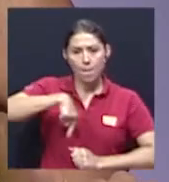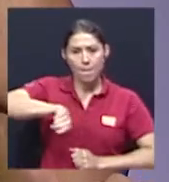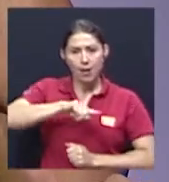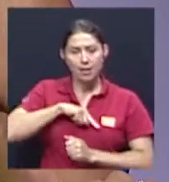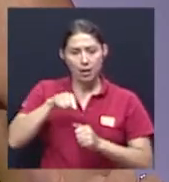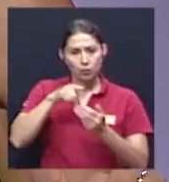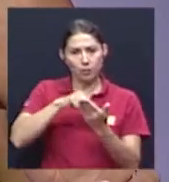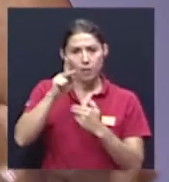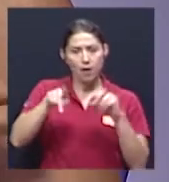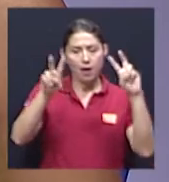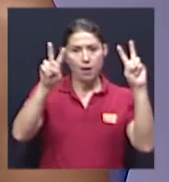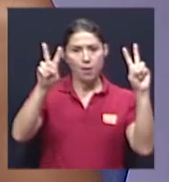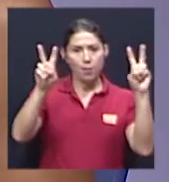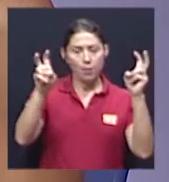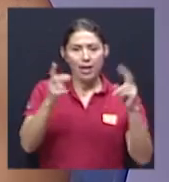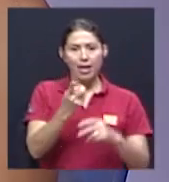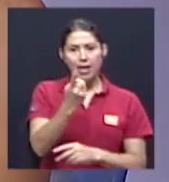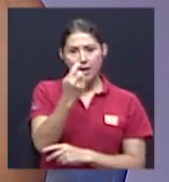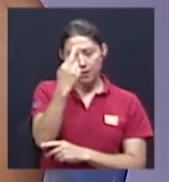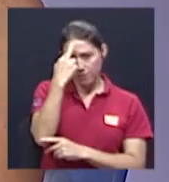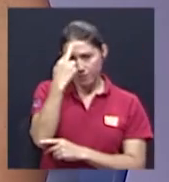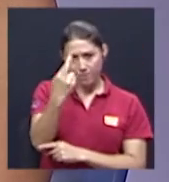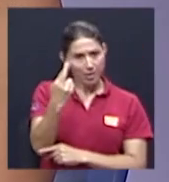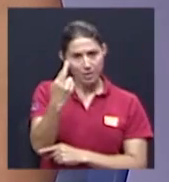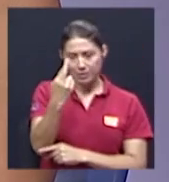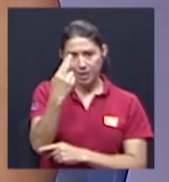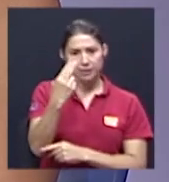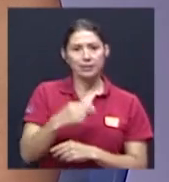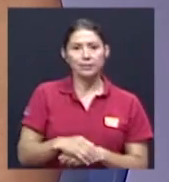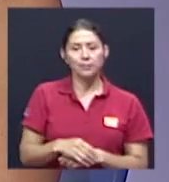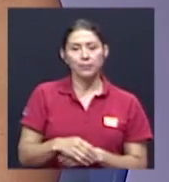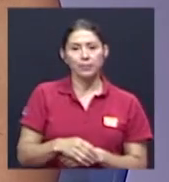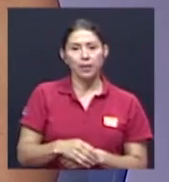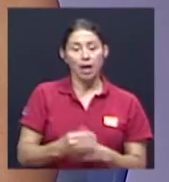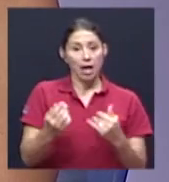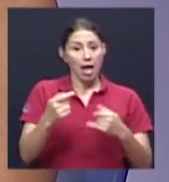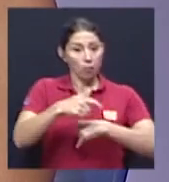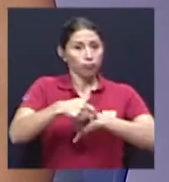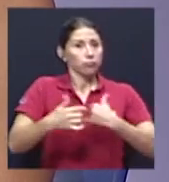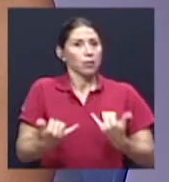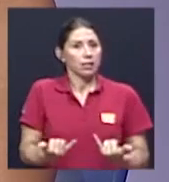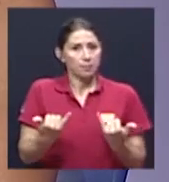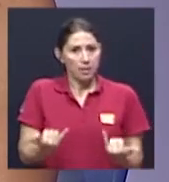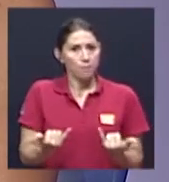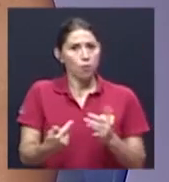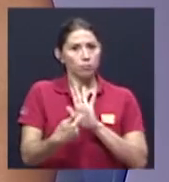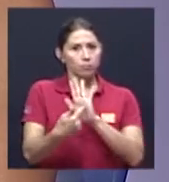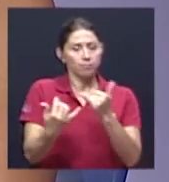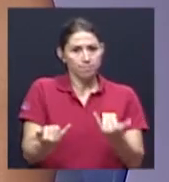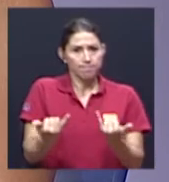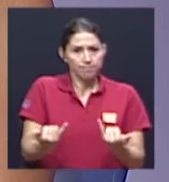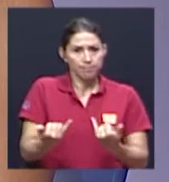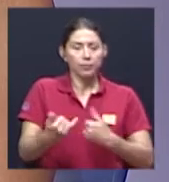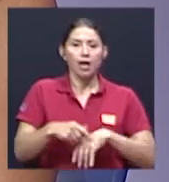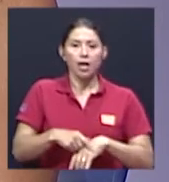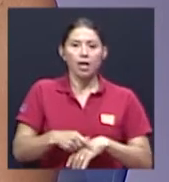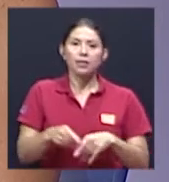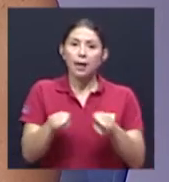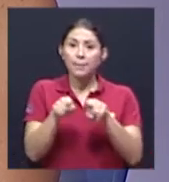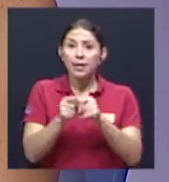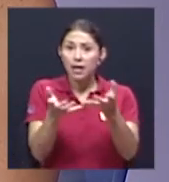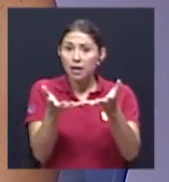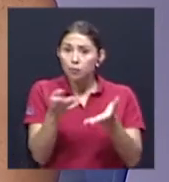Irreverencias. Gracias también por la invitación. Estamos en vivo y queremos también contar con usted, con sus